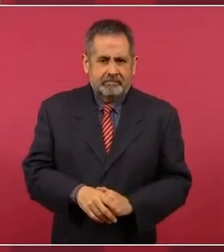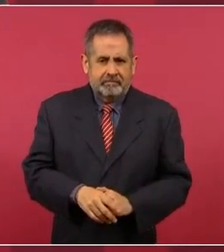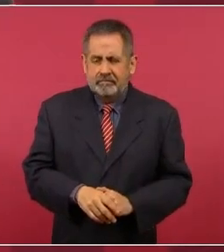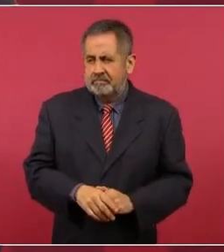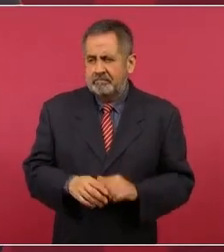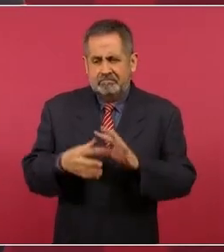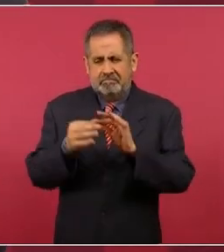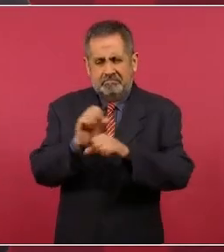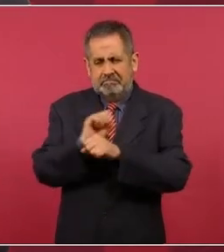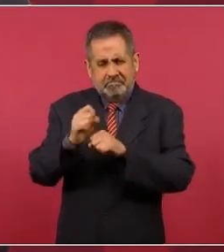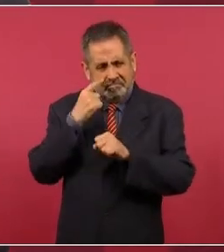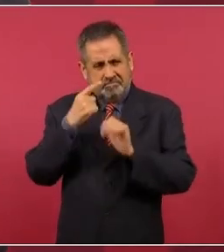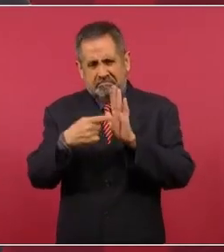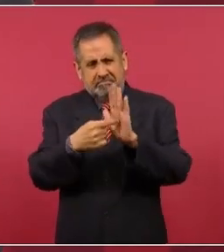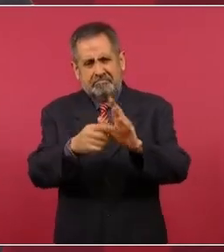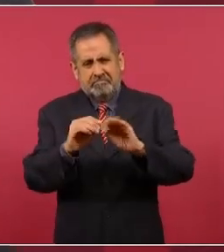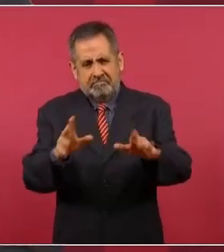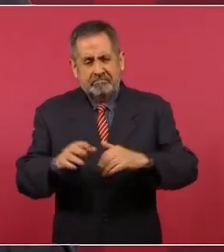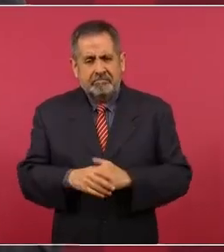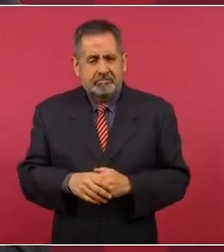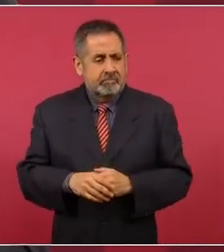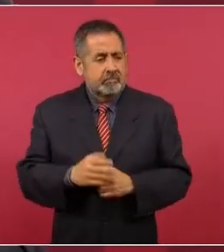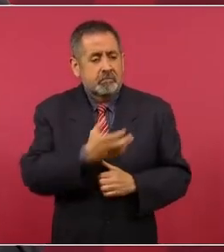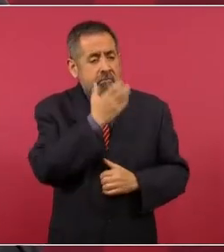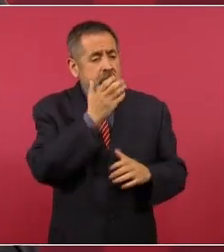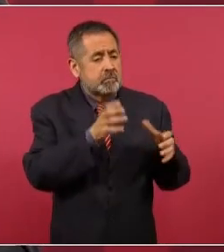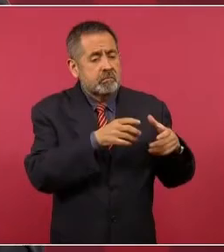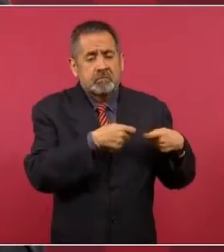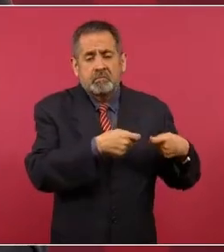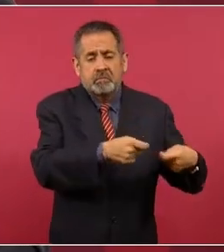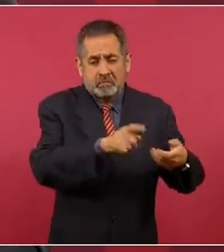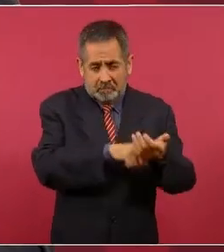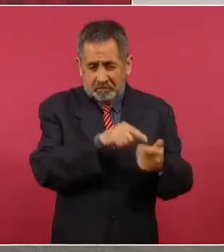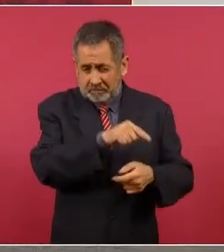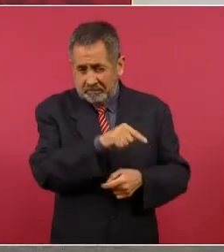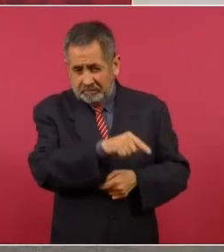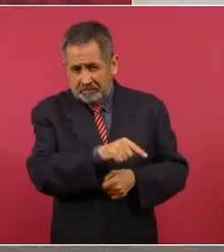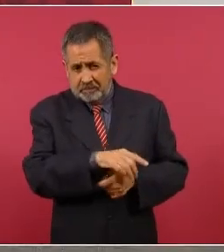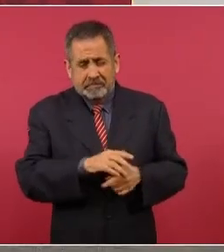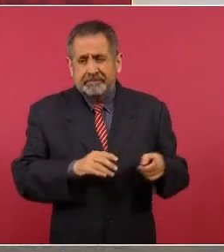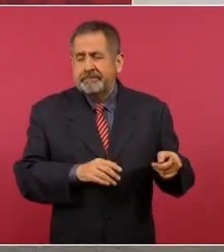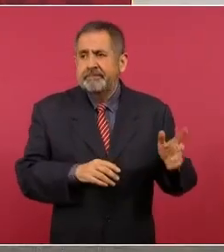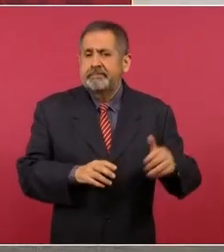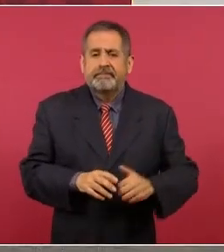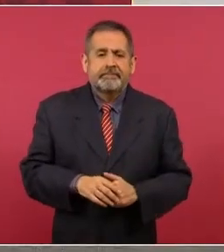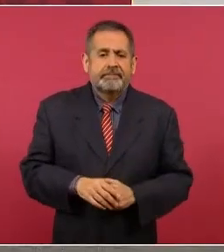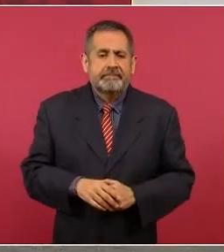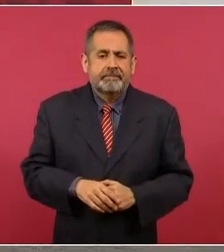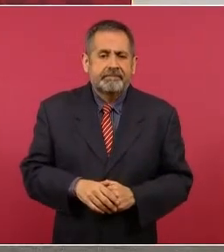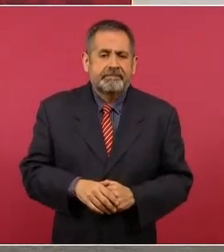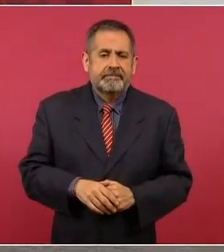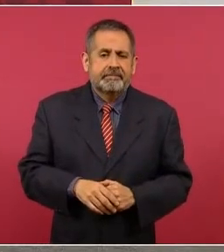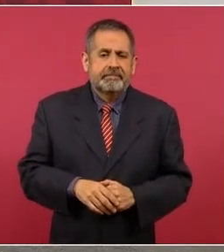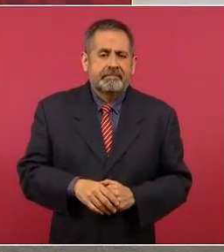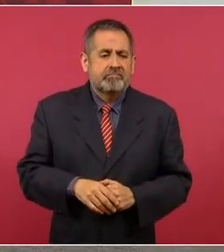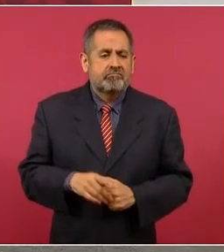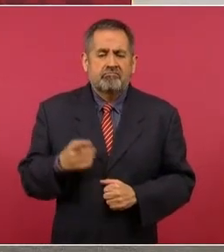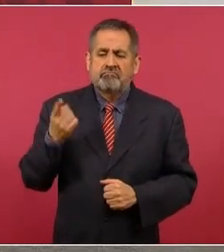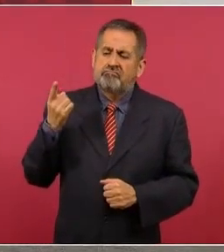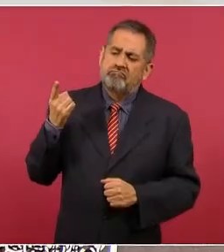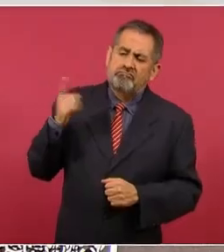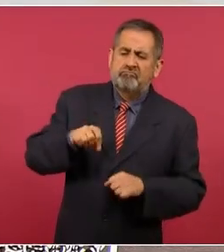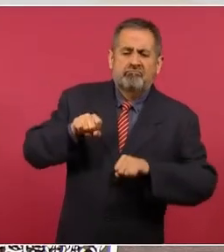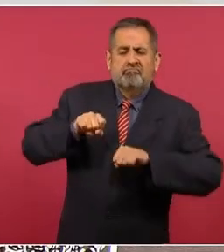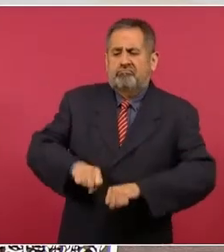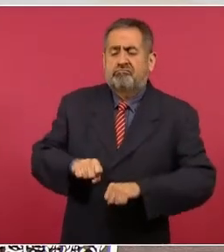Sencillamente un conservador es un autoritario